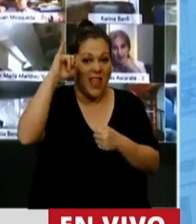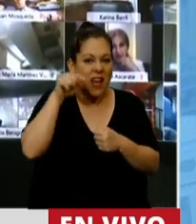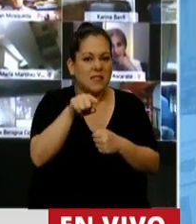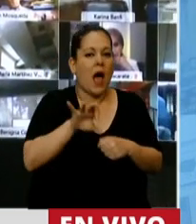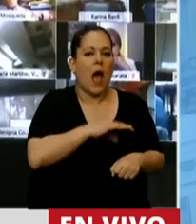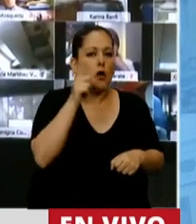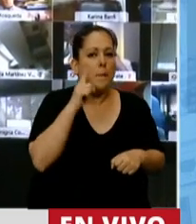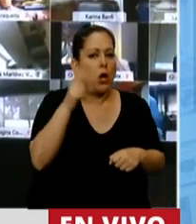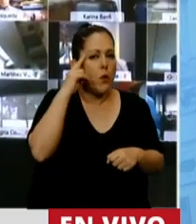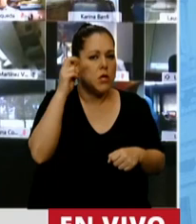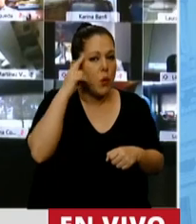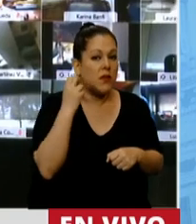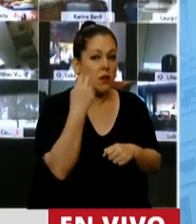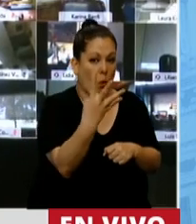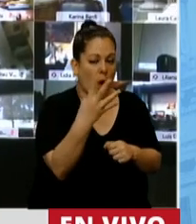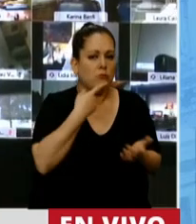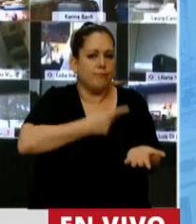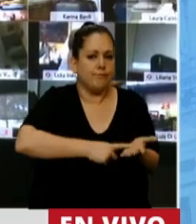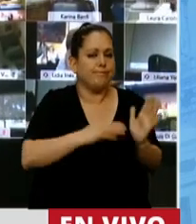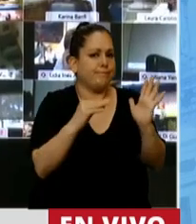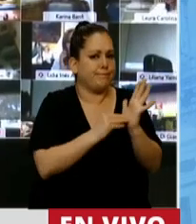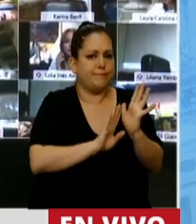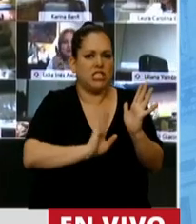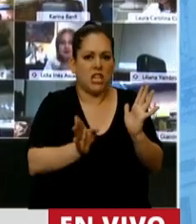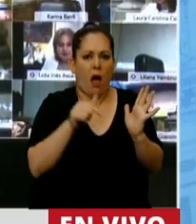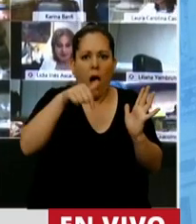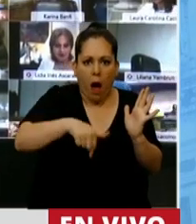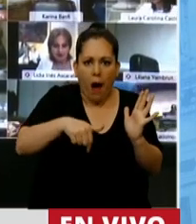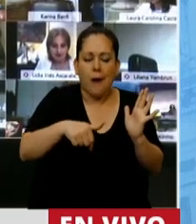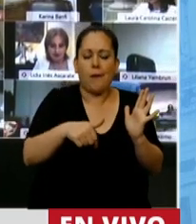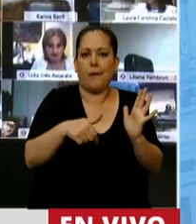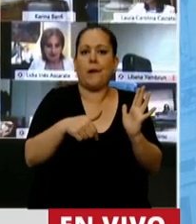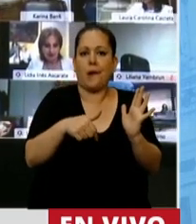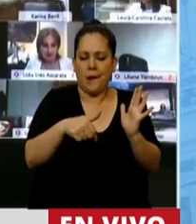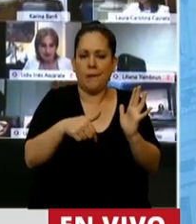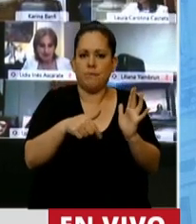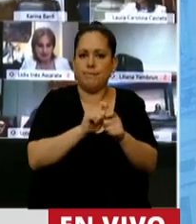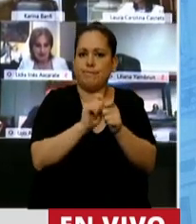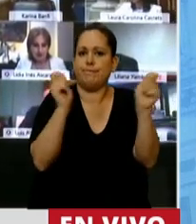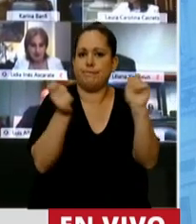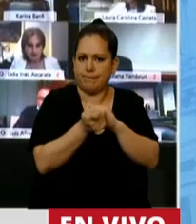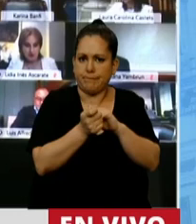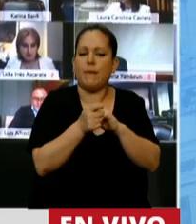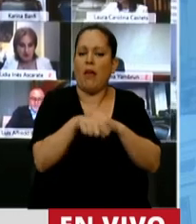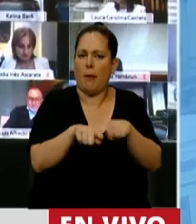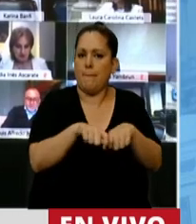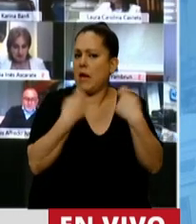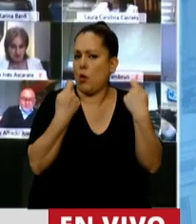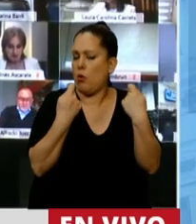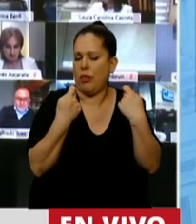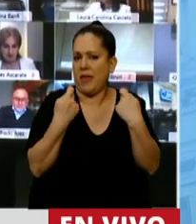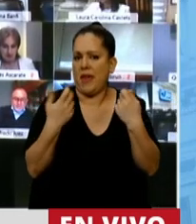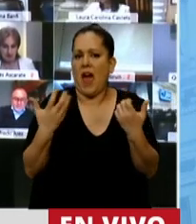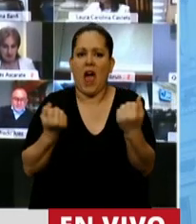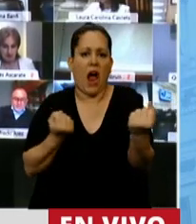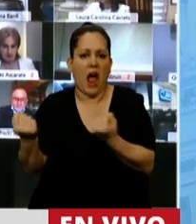año 1994 y que ahora se recrea y que afecta directamente al